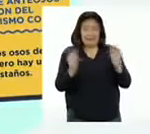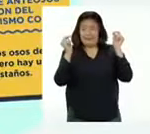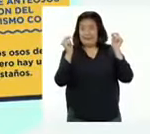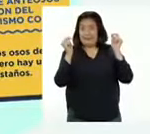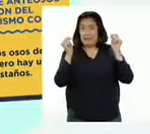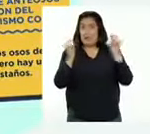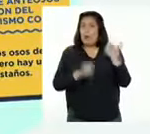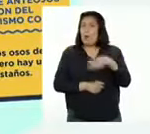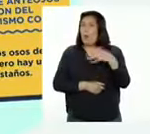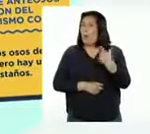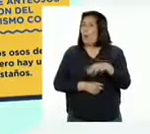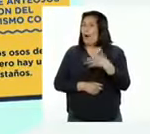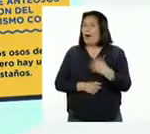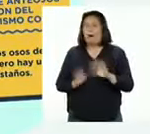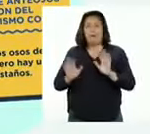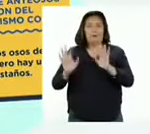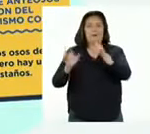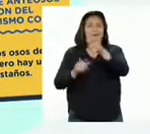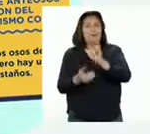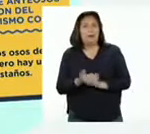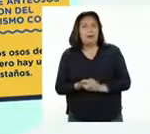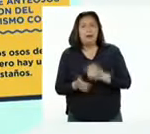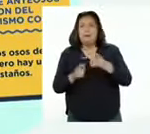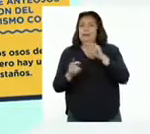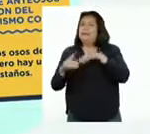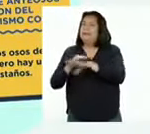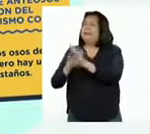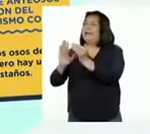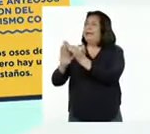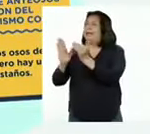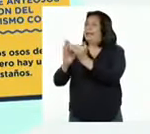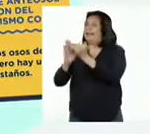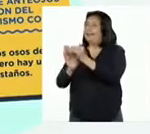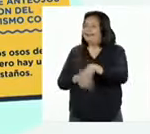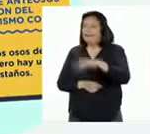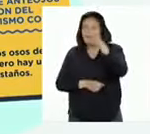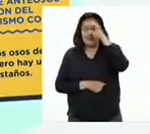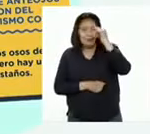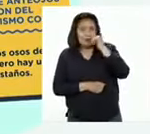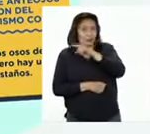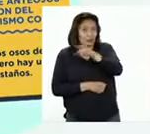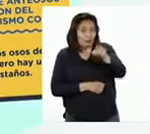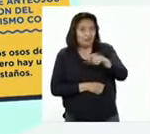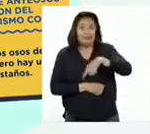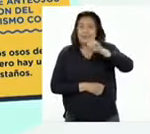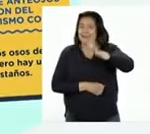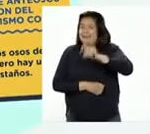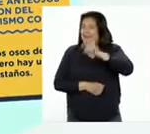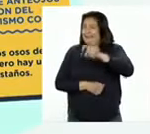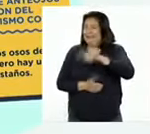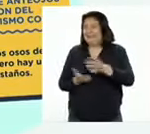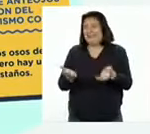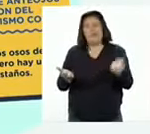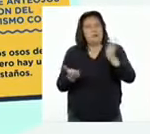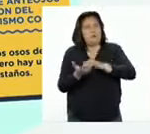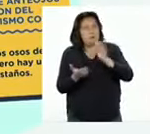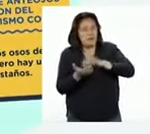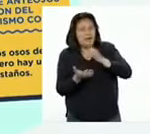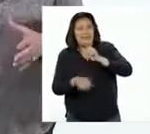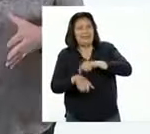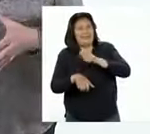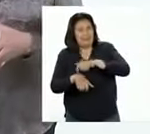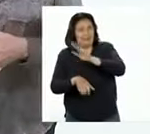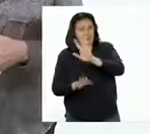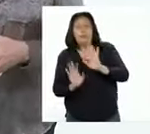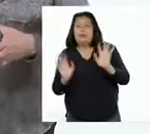¡Qué genial! Pero en casa, seguro las chicas y chicos necesitan un poquito más de